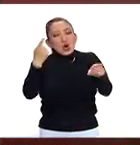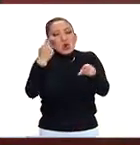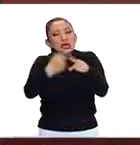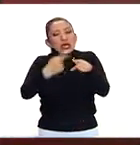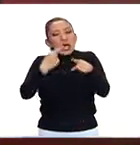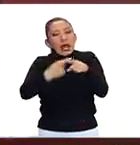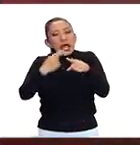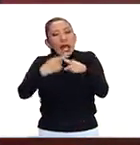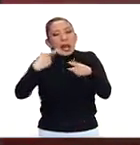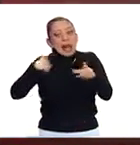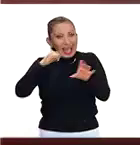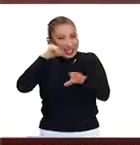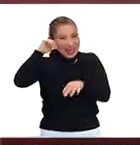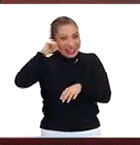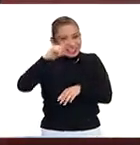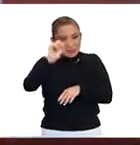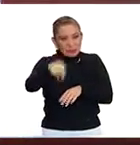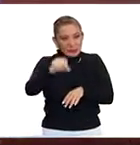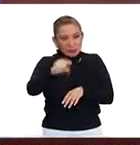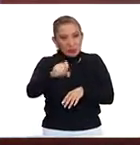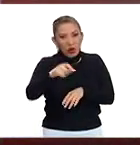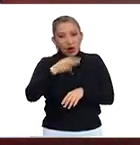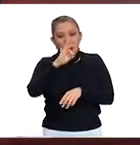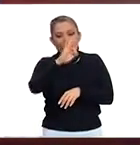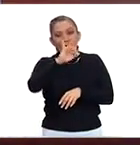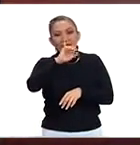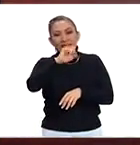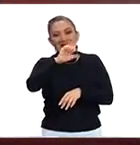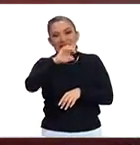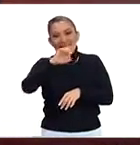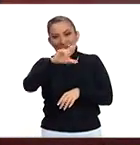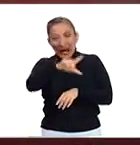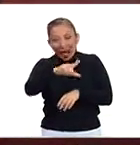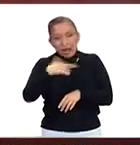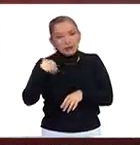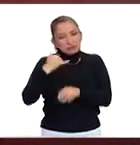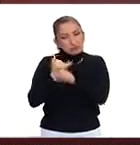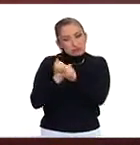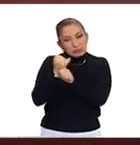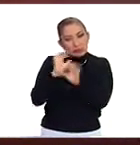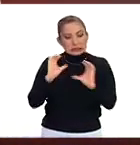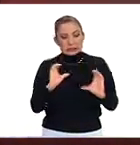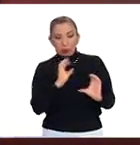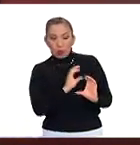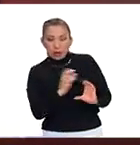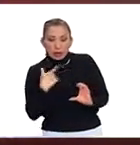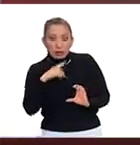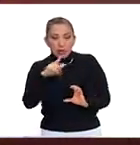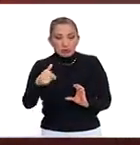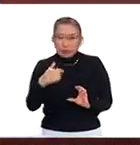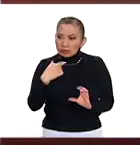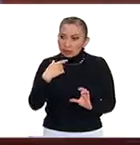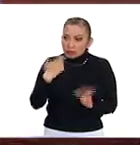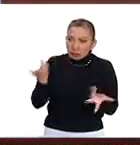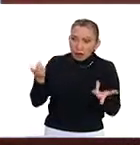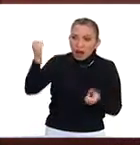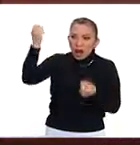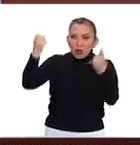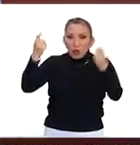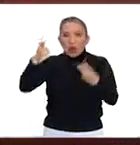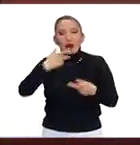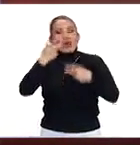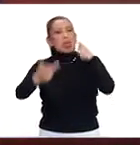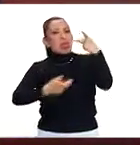autoridades, desde ayer el mismo fiscal Miguel Ángel Pech pedía sigilo, de repente se puso a dar algunas